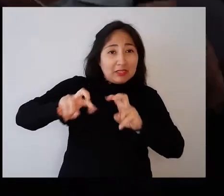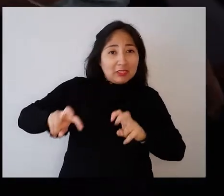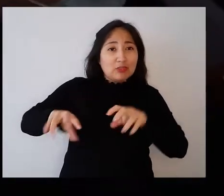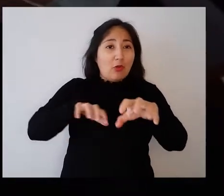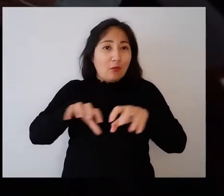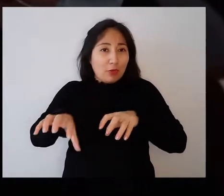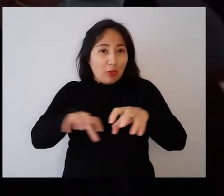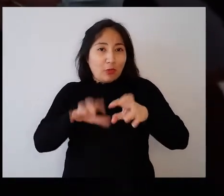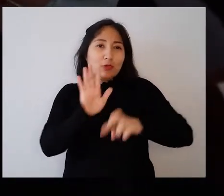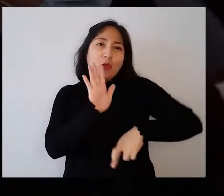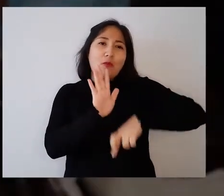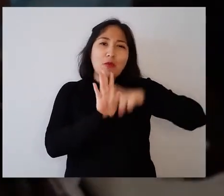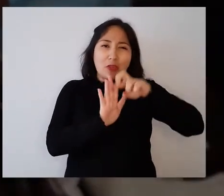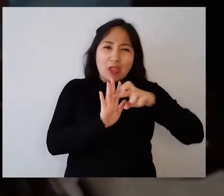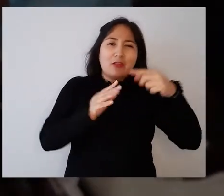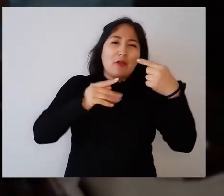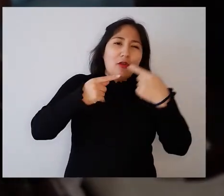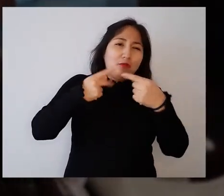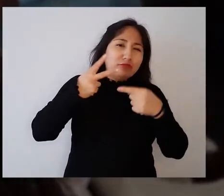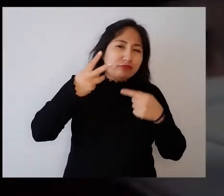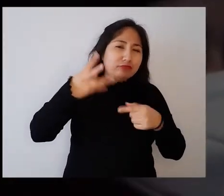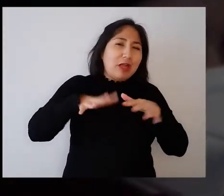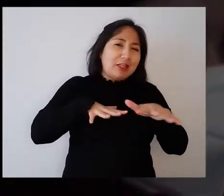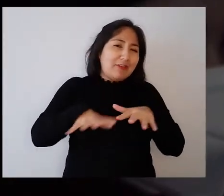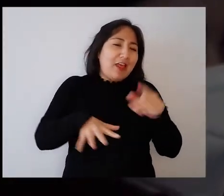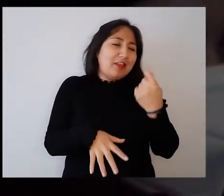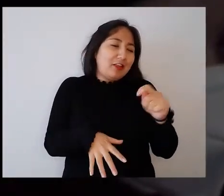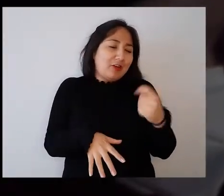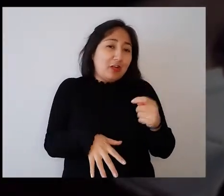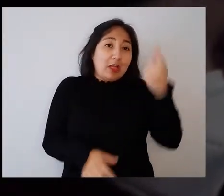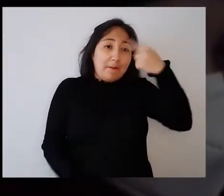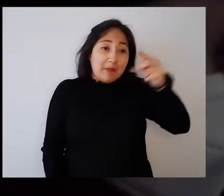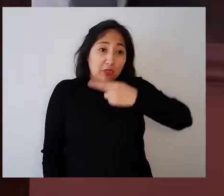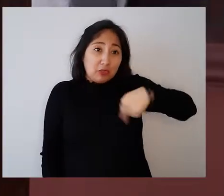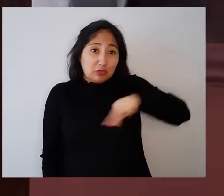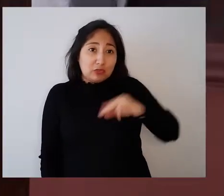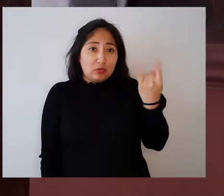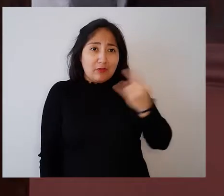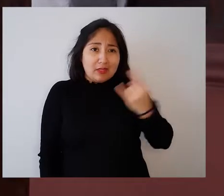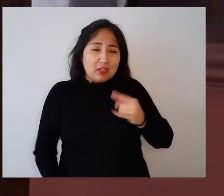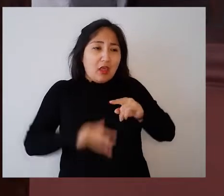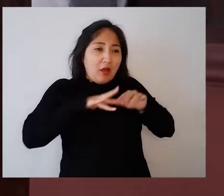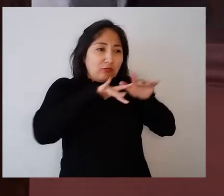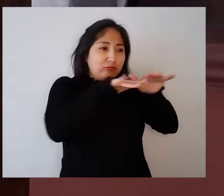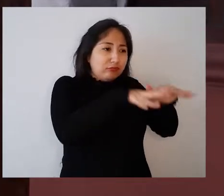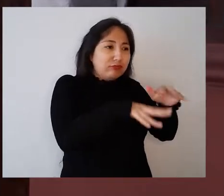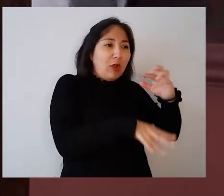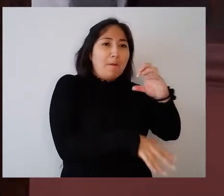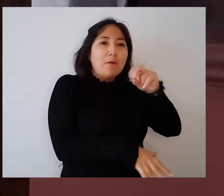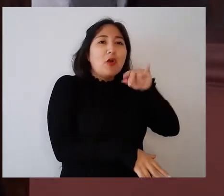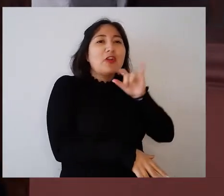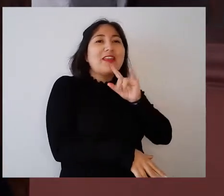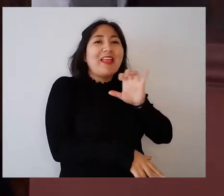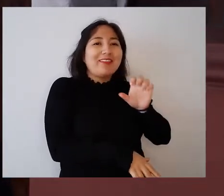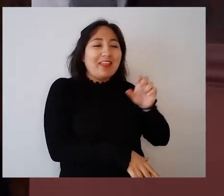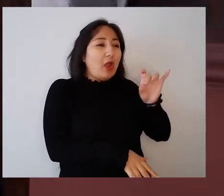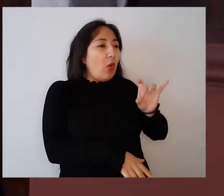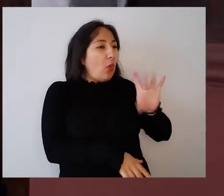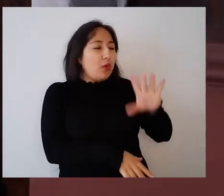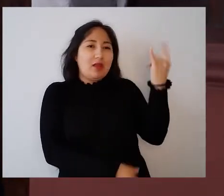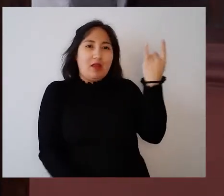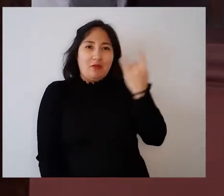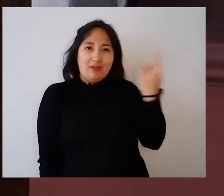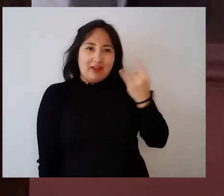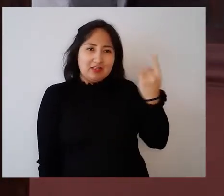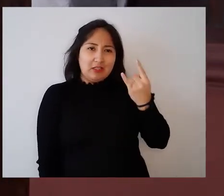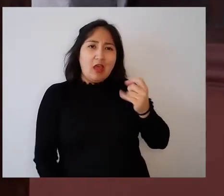la investigación, los productos, los proyectos, las transferencias tecnológicas, etc. Nosotros como universidad estamos emplazados en el Sector Poniente, somos la única